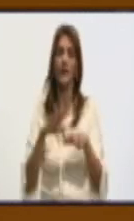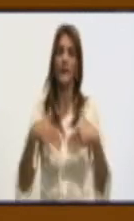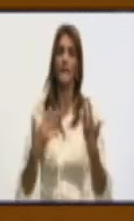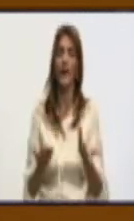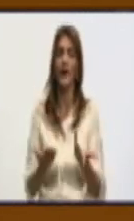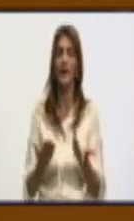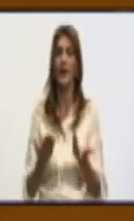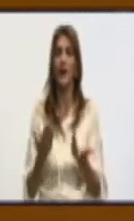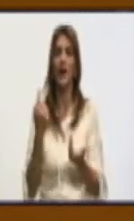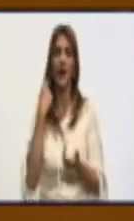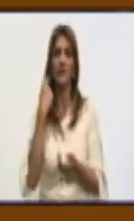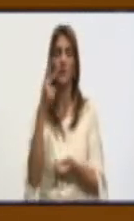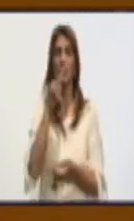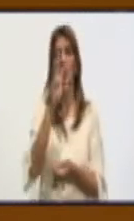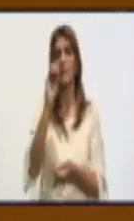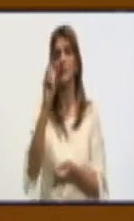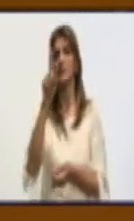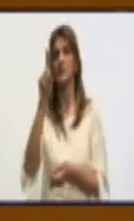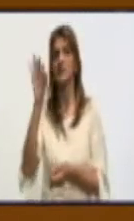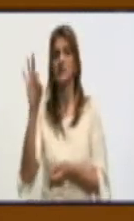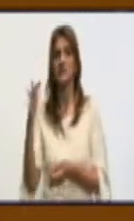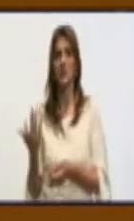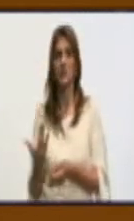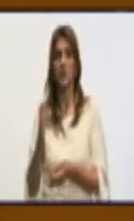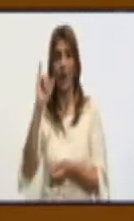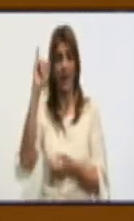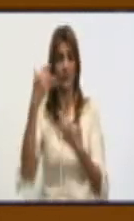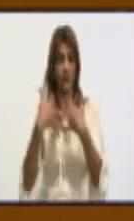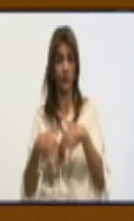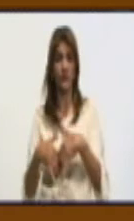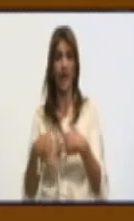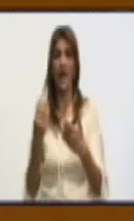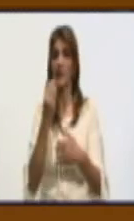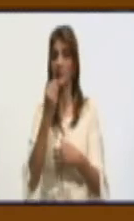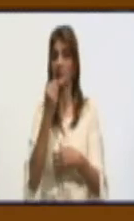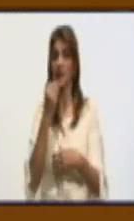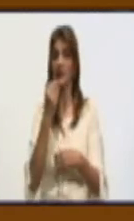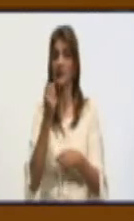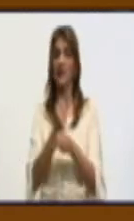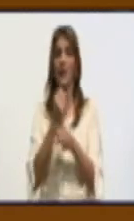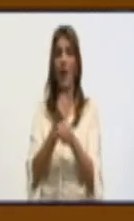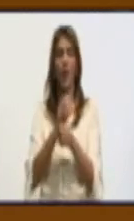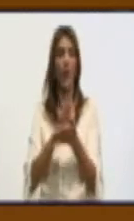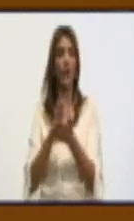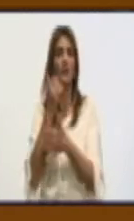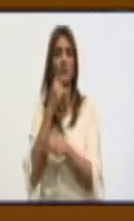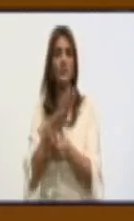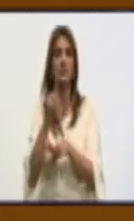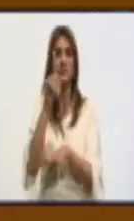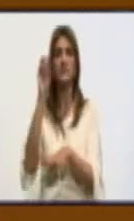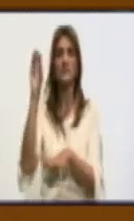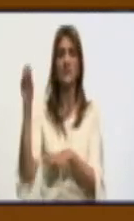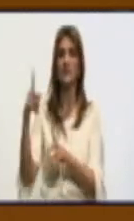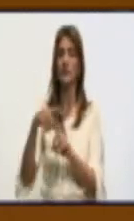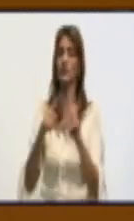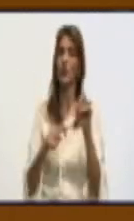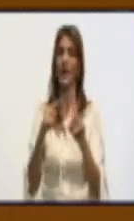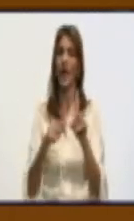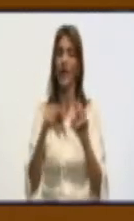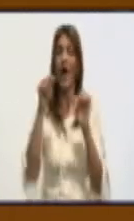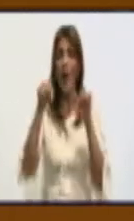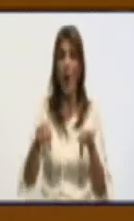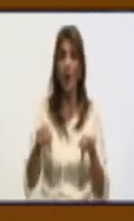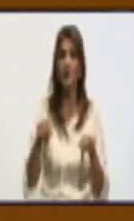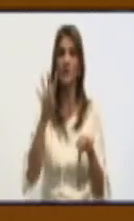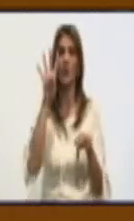año 2018. La industria alimentaria trabajó generalmente con unas 100 toneladas, hoy tiene 40 y tantas. Por lo tanto,